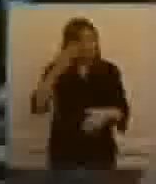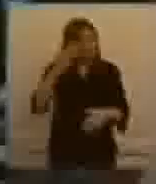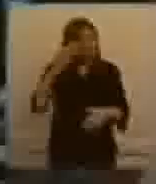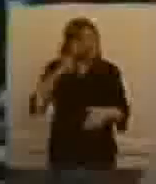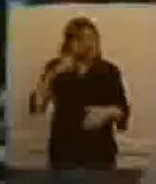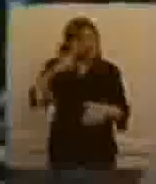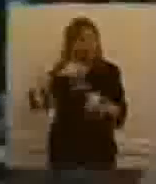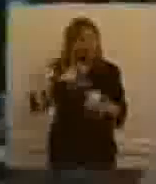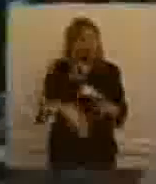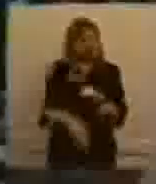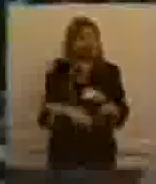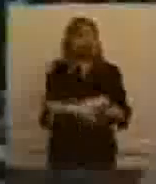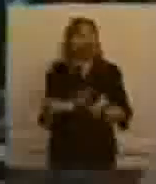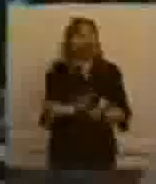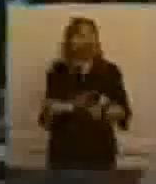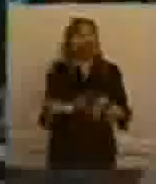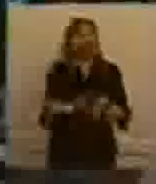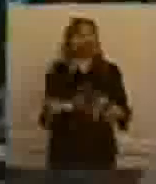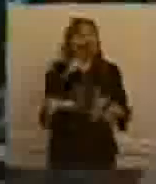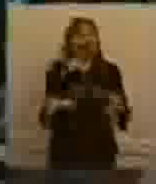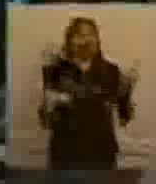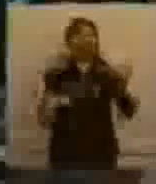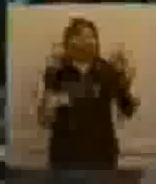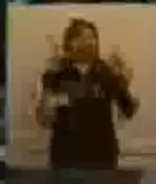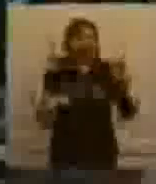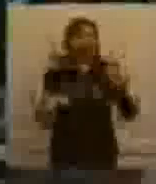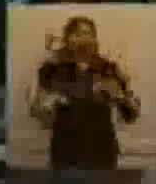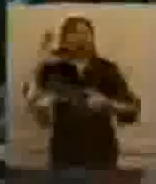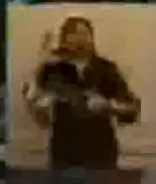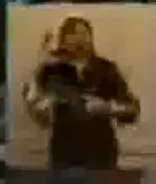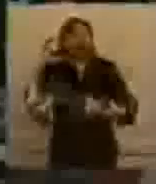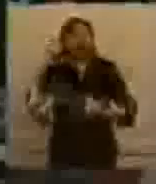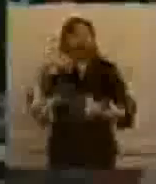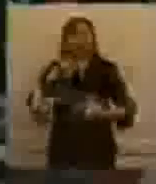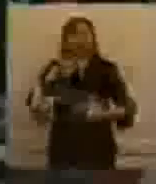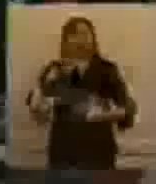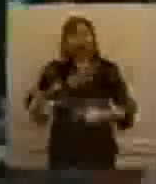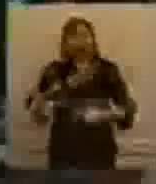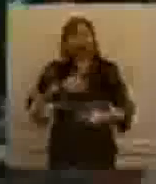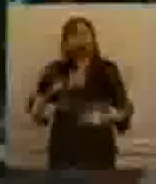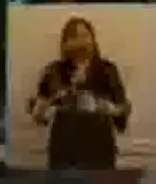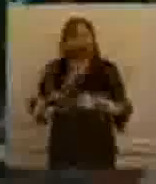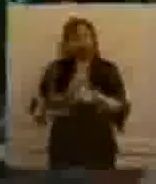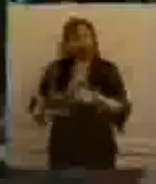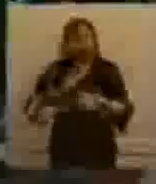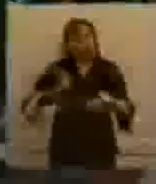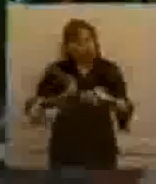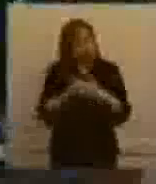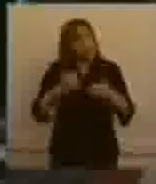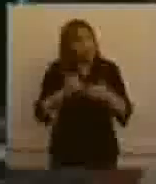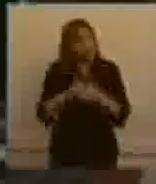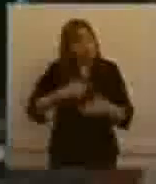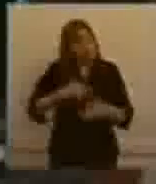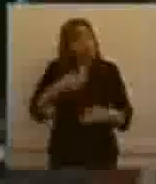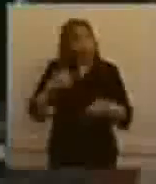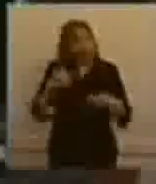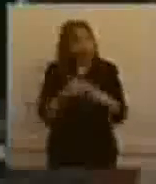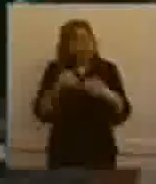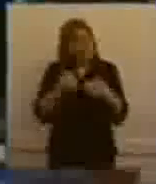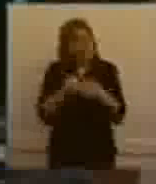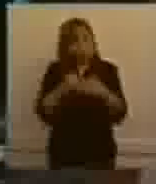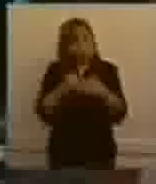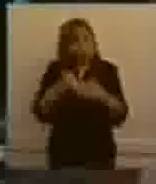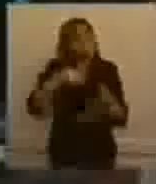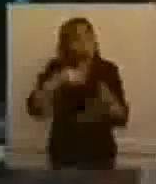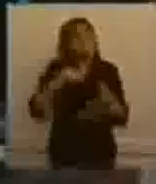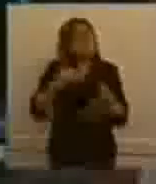escuché hablar por los medios, los escuché con espíritu de lucha, de seguir adelante, esa cosa que los